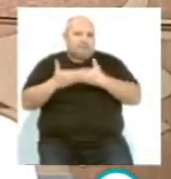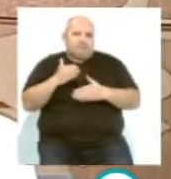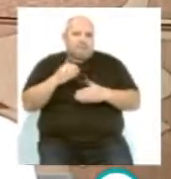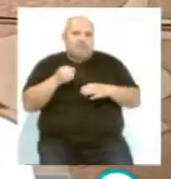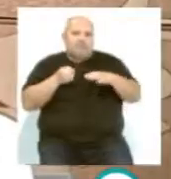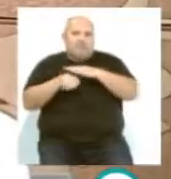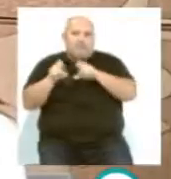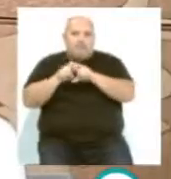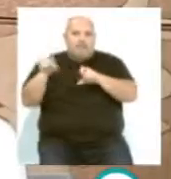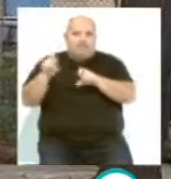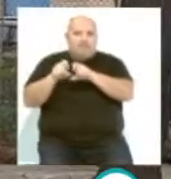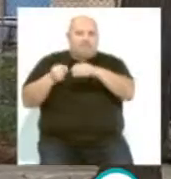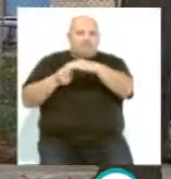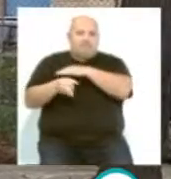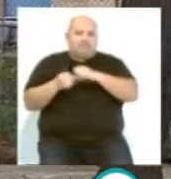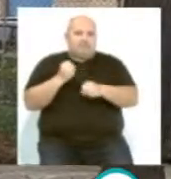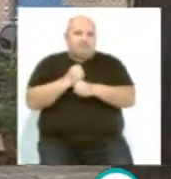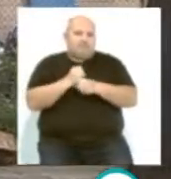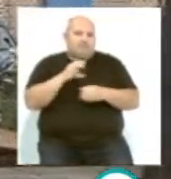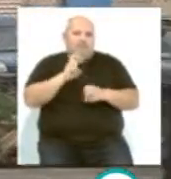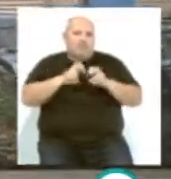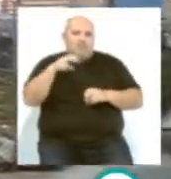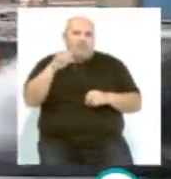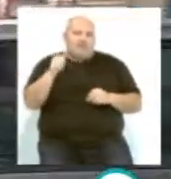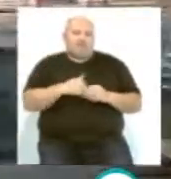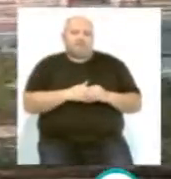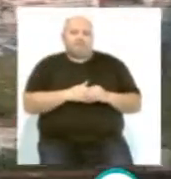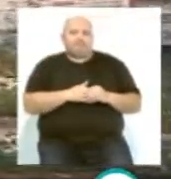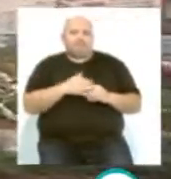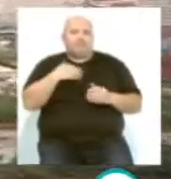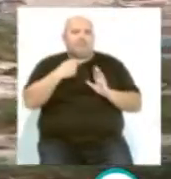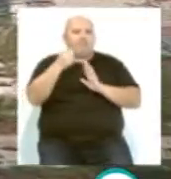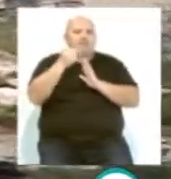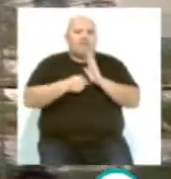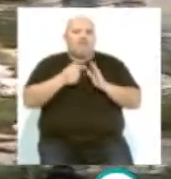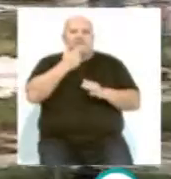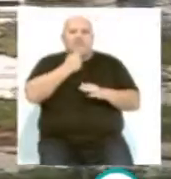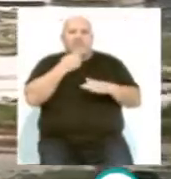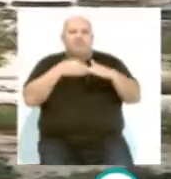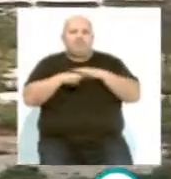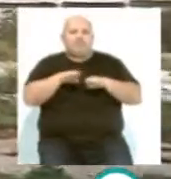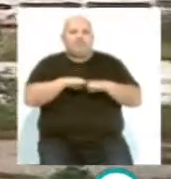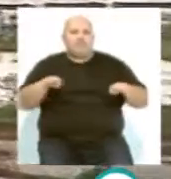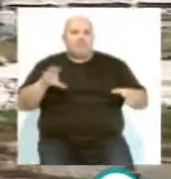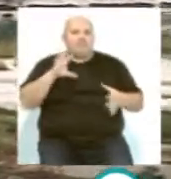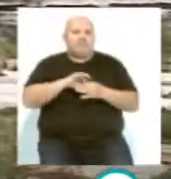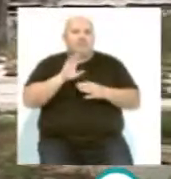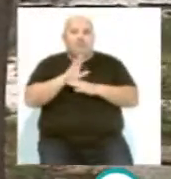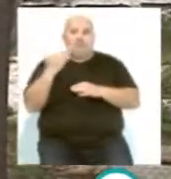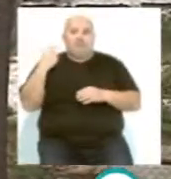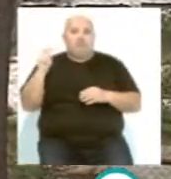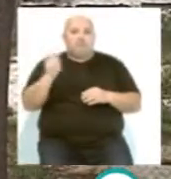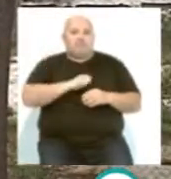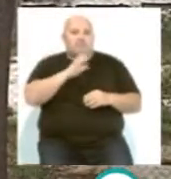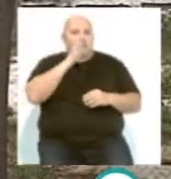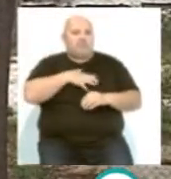estas empresas de inserción, en este caso Nufan. El plan de medidas para facilitar los aparcamientos presentado hace unos